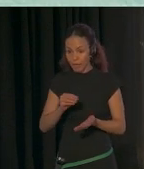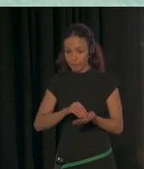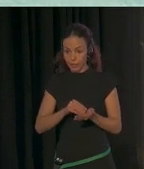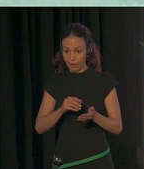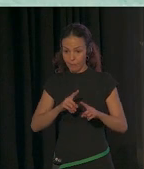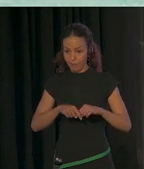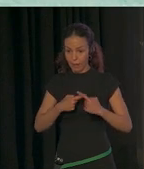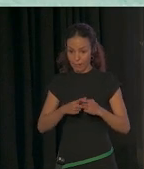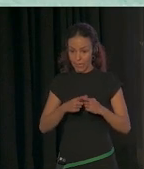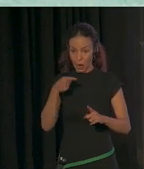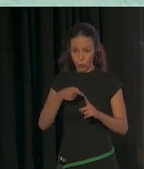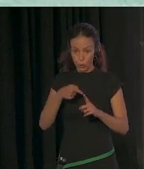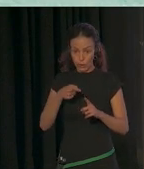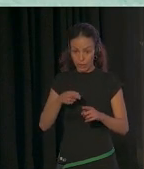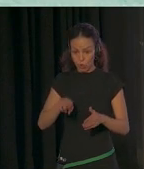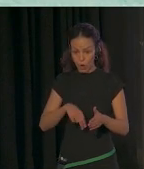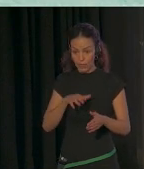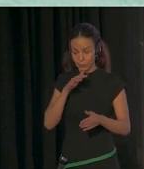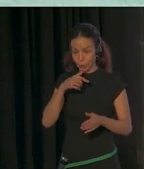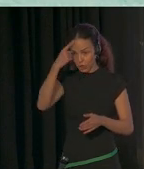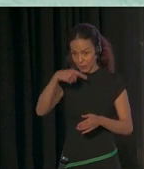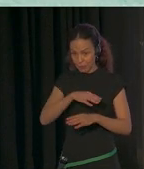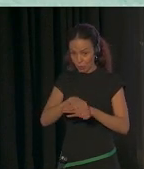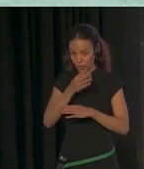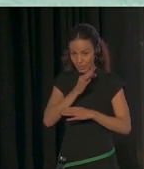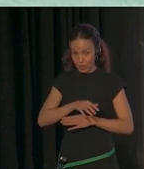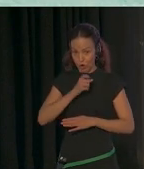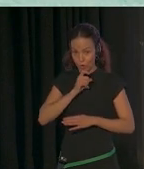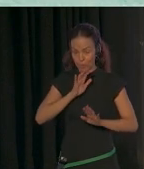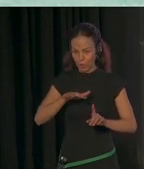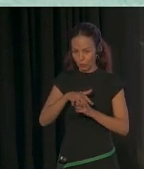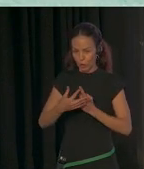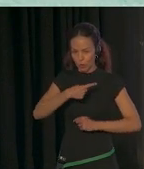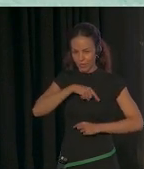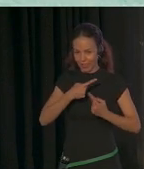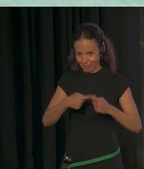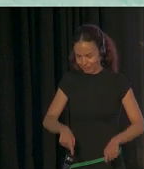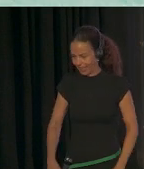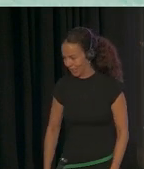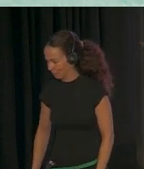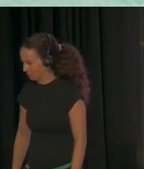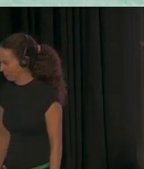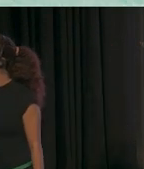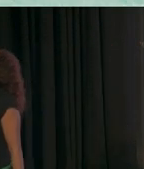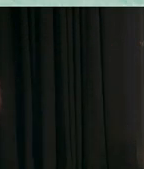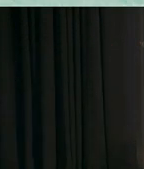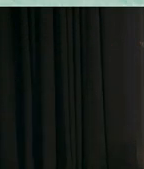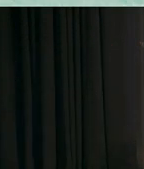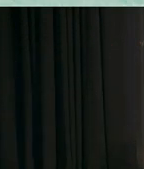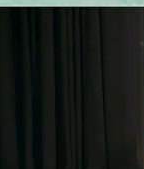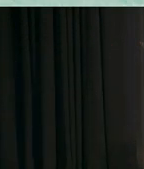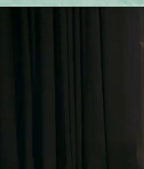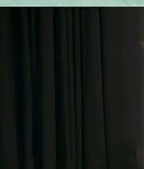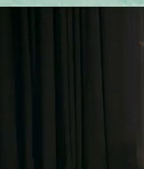útil para nosotros porque sabemos cómo criar a los niños, pero nuestra situación es diferente. Tenemos algunos retos adicionales. Hay otros